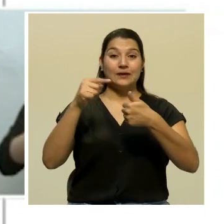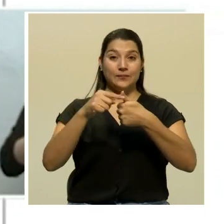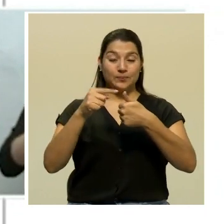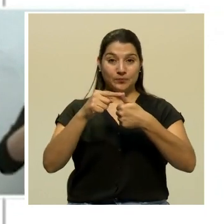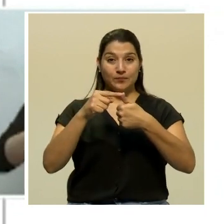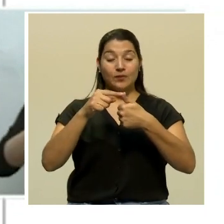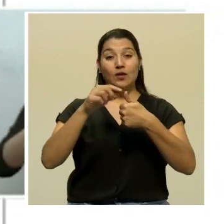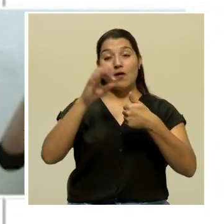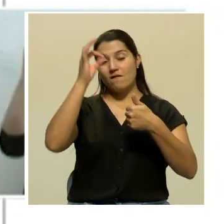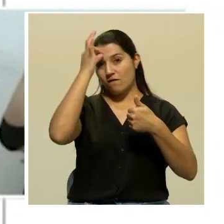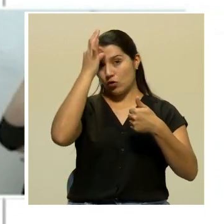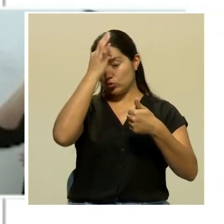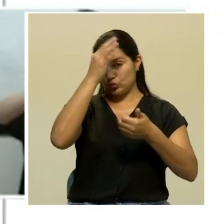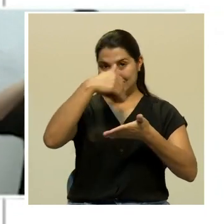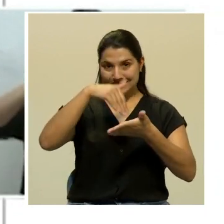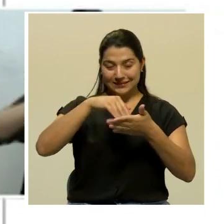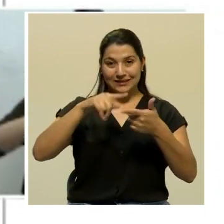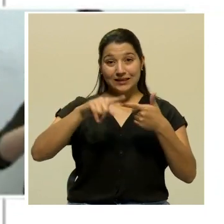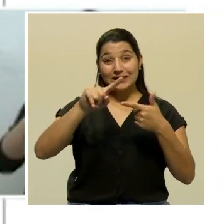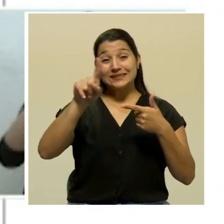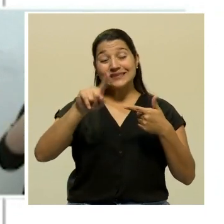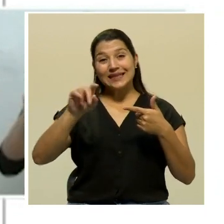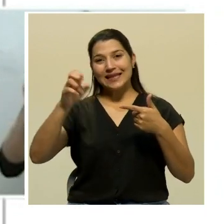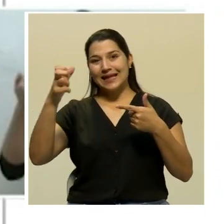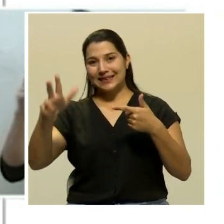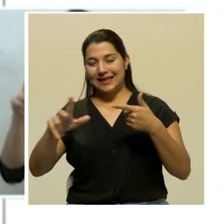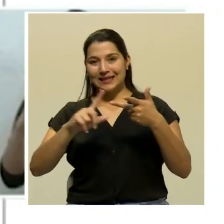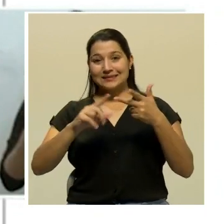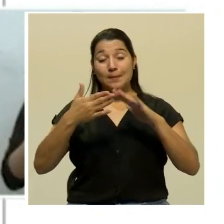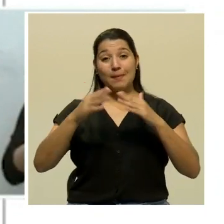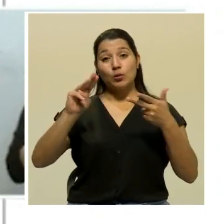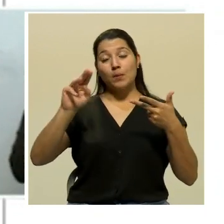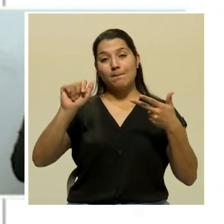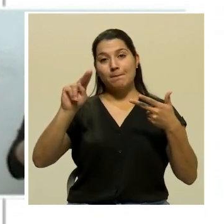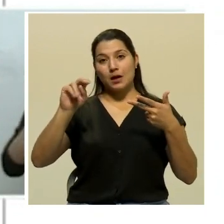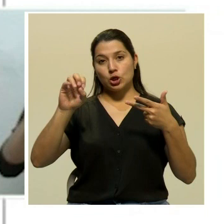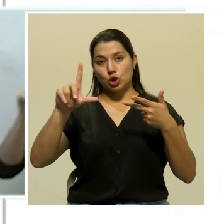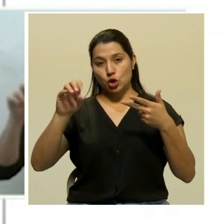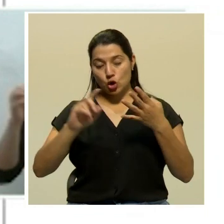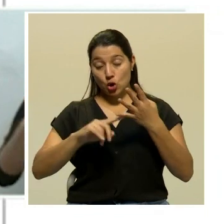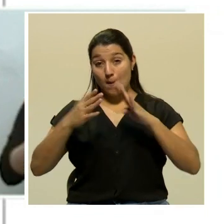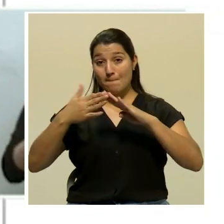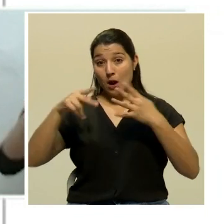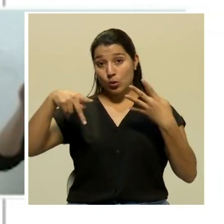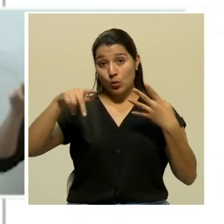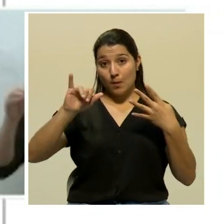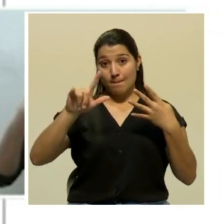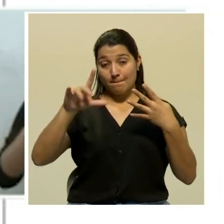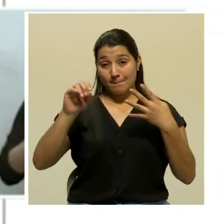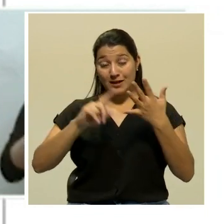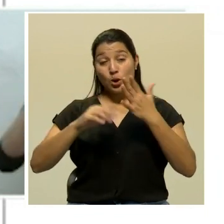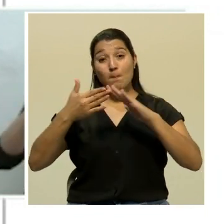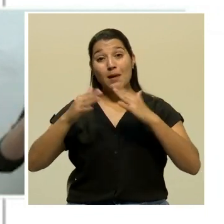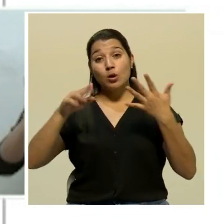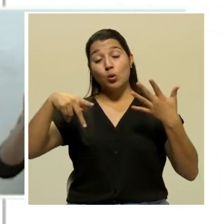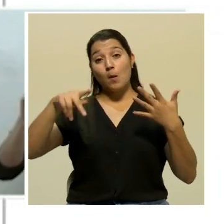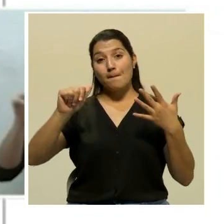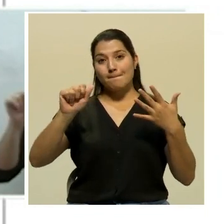de La Fortuna Centro, Z13, Barrio Manolo, Barrio Pilo, Barrio Pastoral,